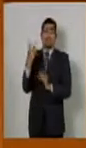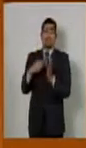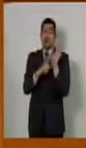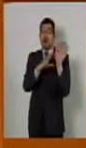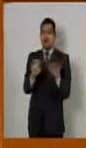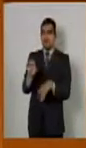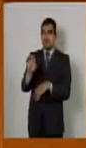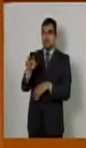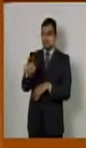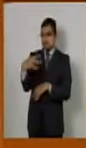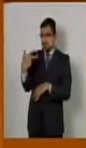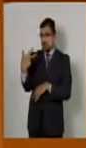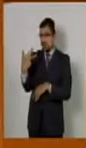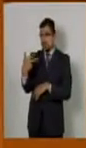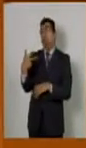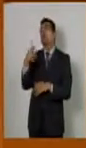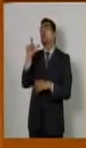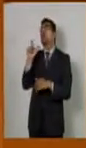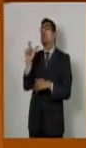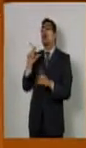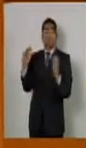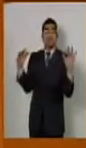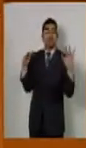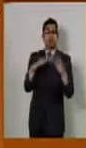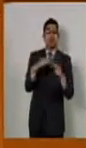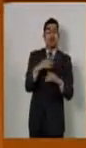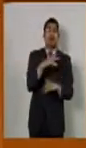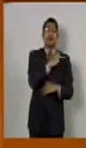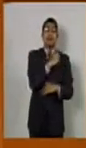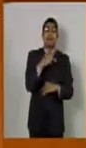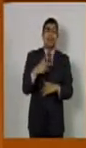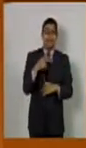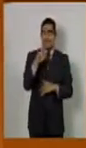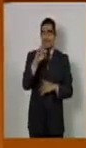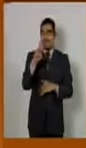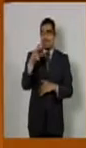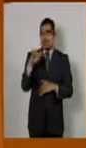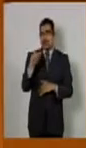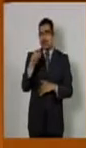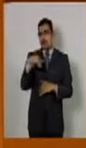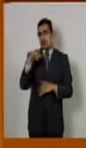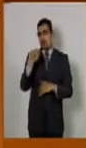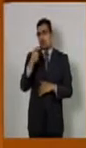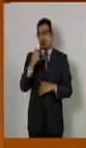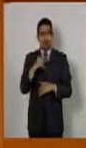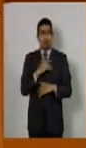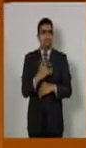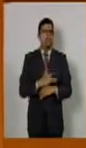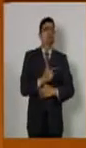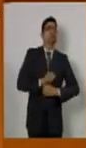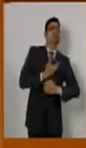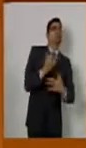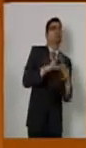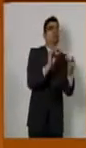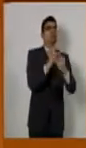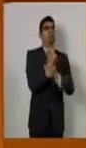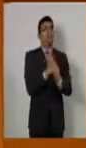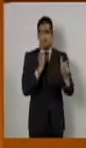1913. Durante el régimen de Victoriano Huerta por expresar sus ideas con libertad.